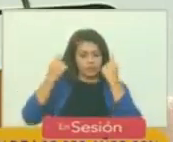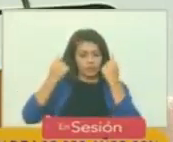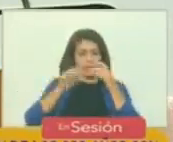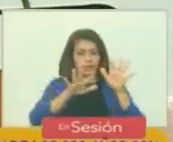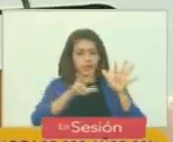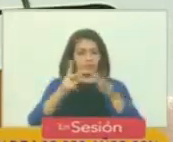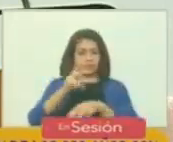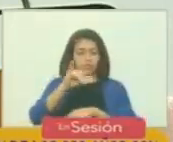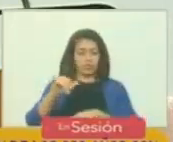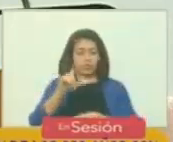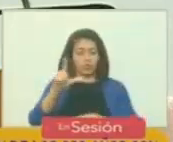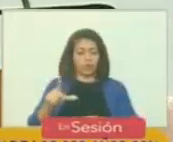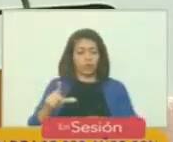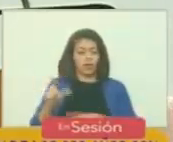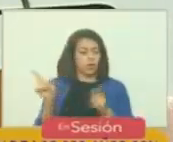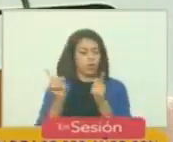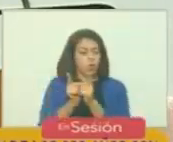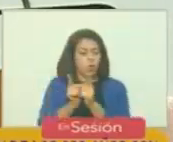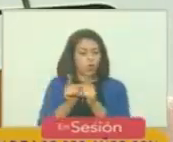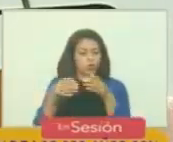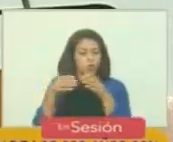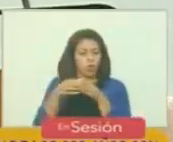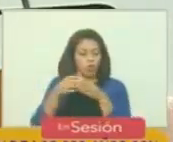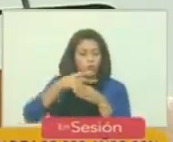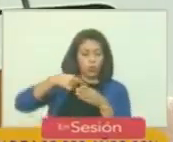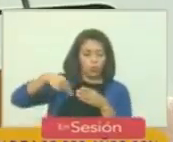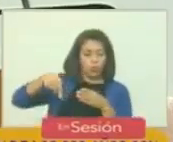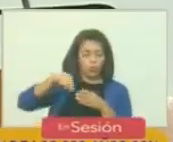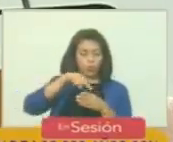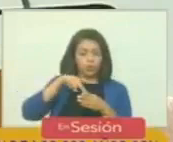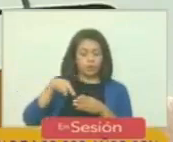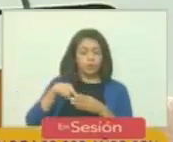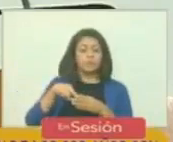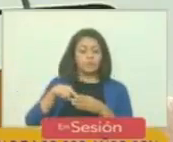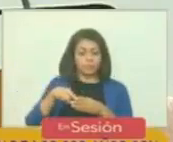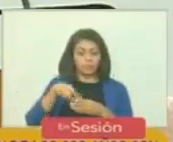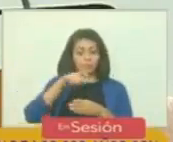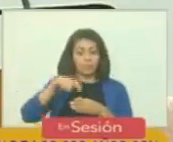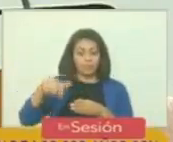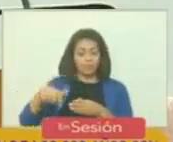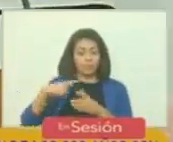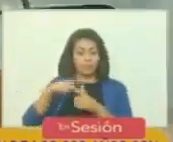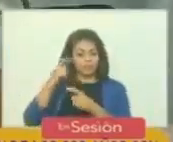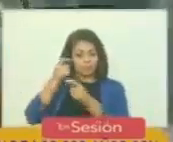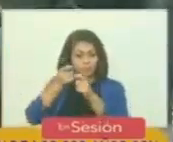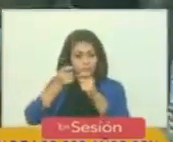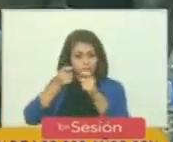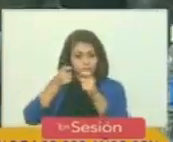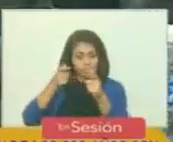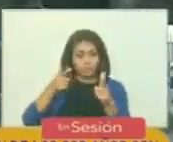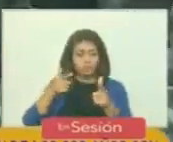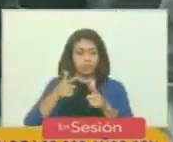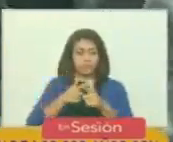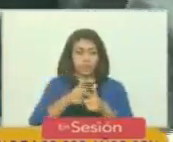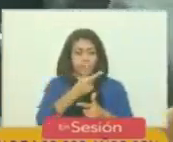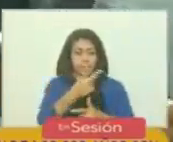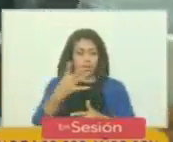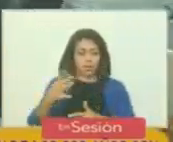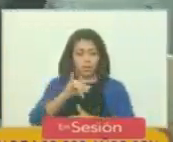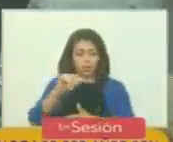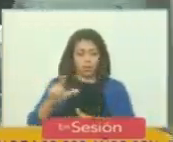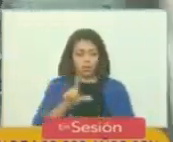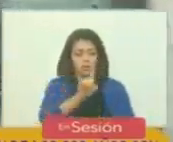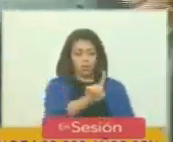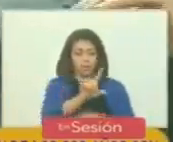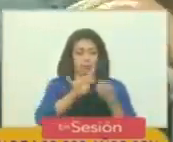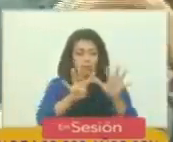17 de julio con una pequeña escuadra colecticia de bergantines y flechera el 24 de julio